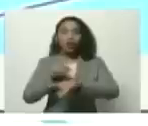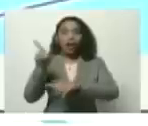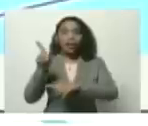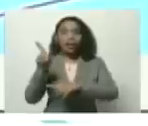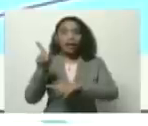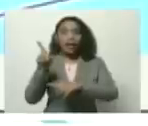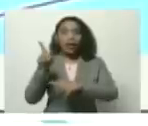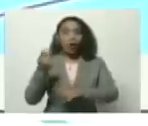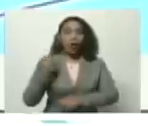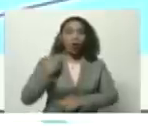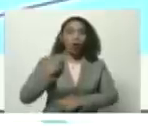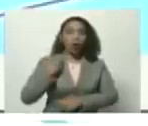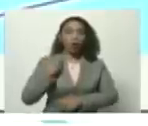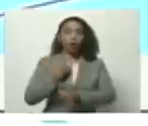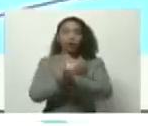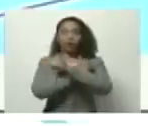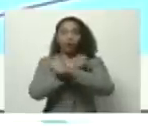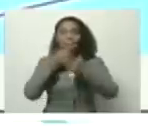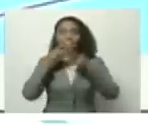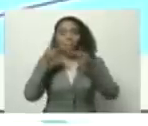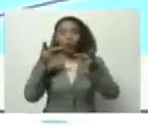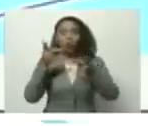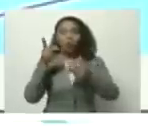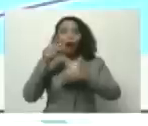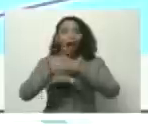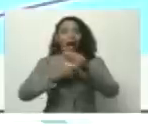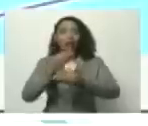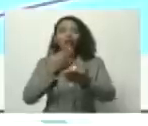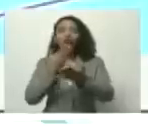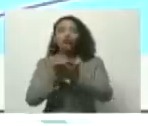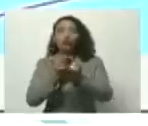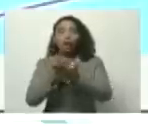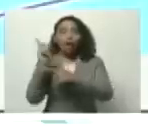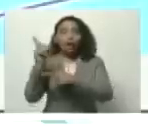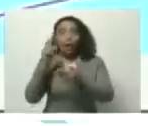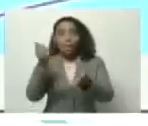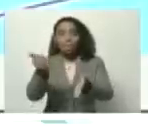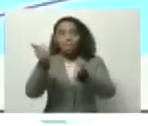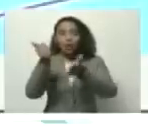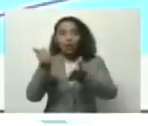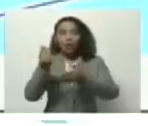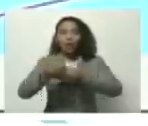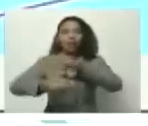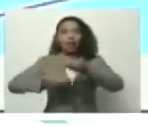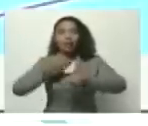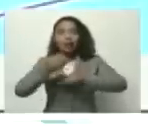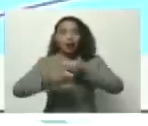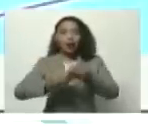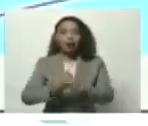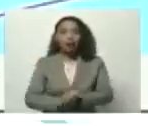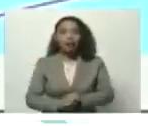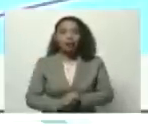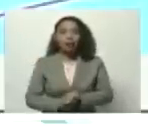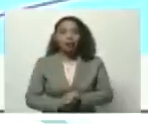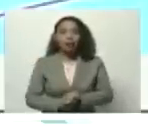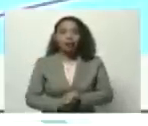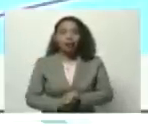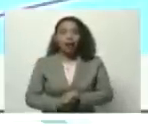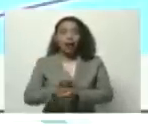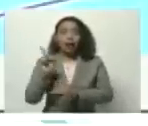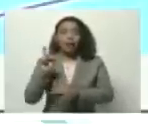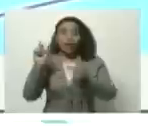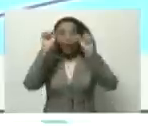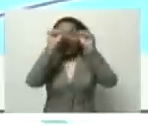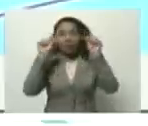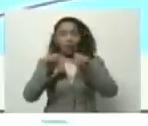ente público, para hacer la solicitud de este bono que será liquidado a través del